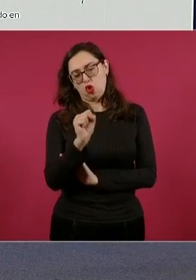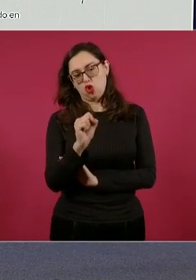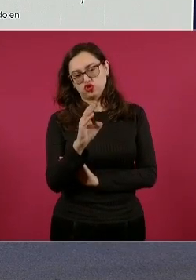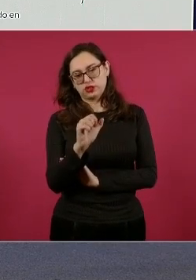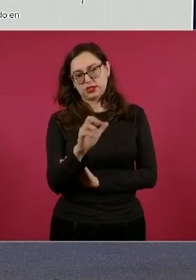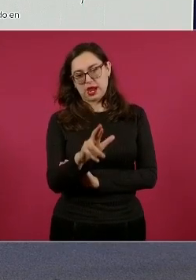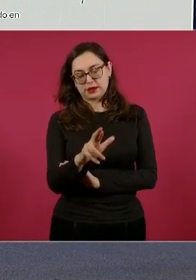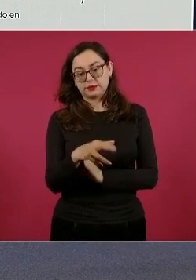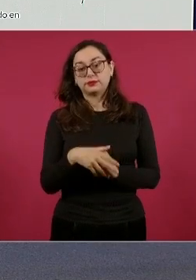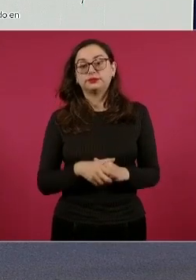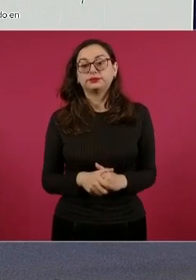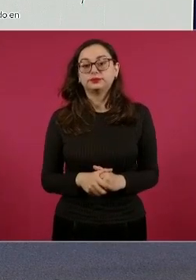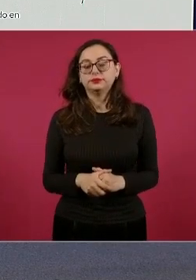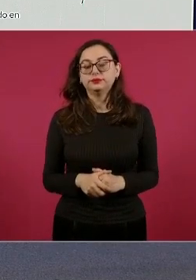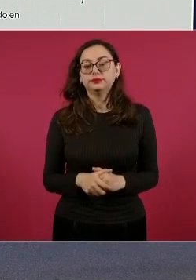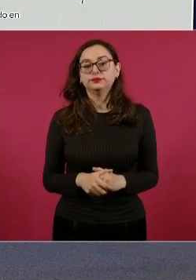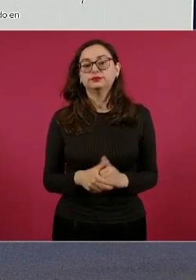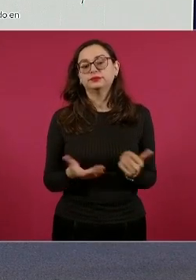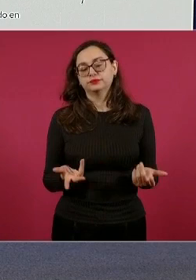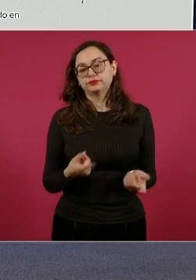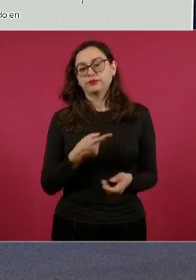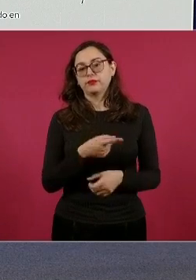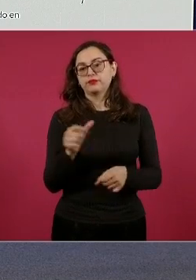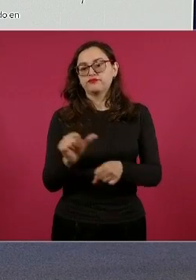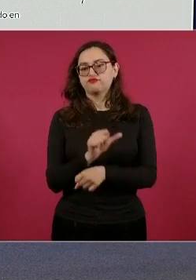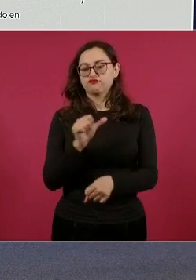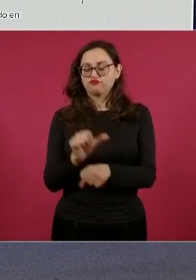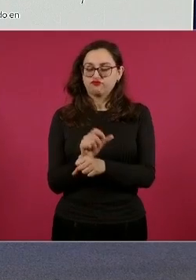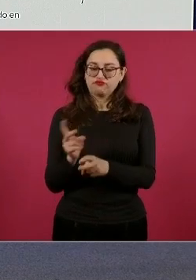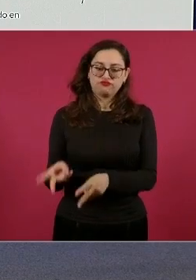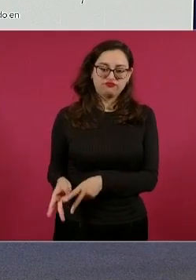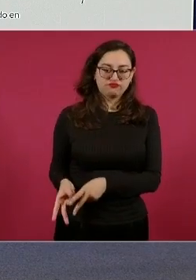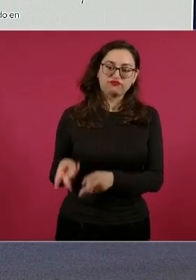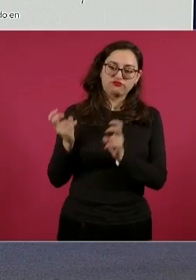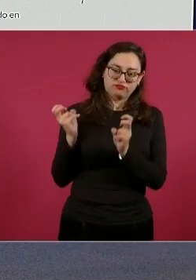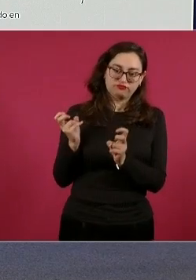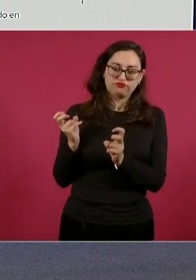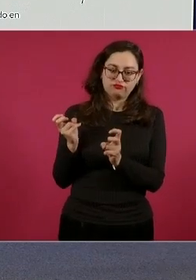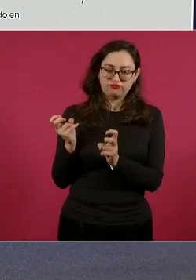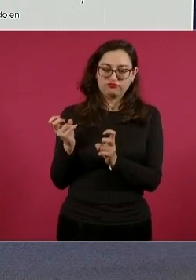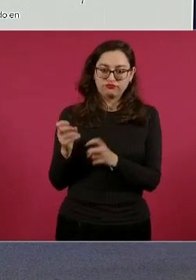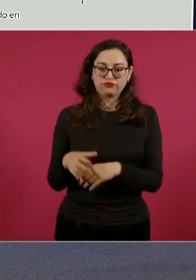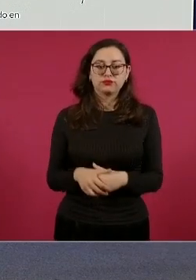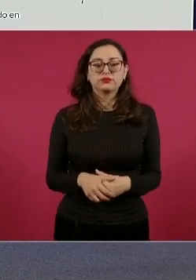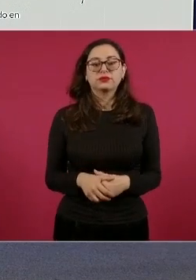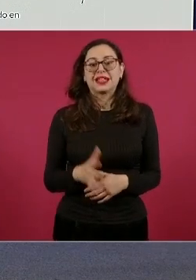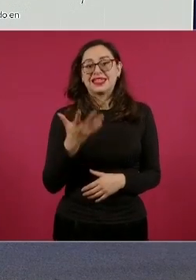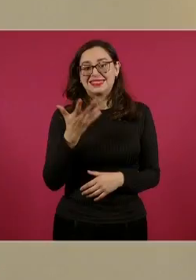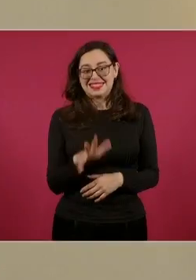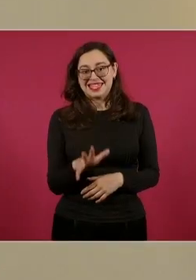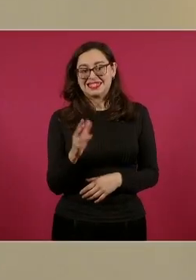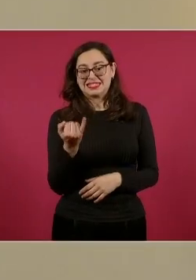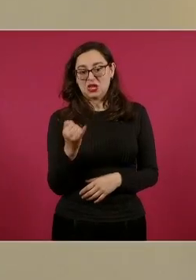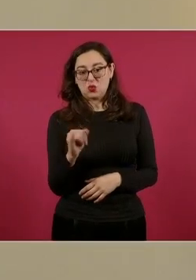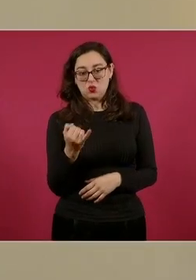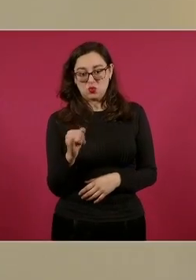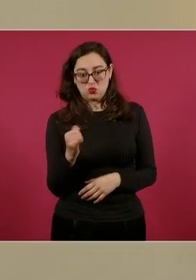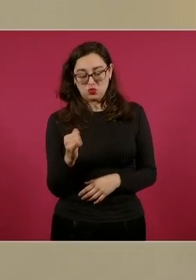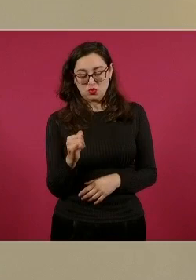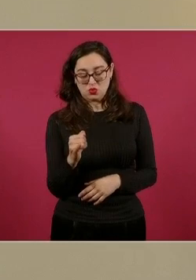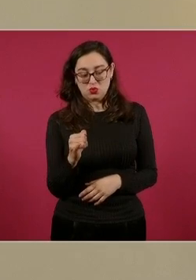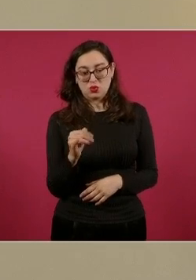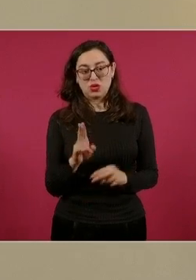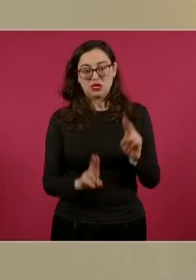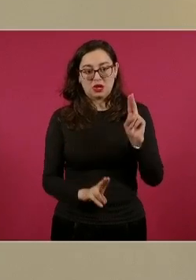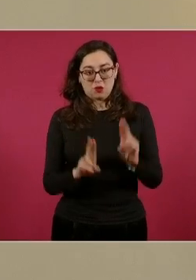en el delito de robo de vehículo con violencia, este vehículo, hechos ocurridos el 10 de junio en Naucalpan, Estado de México.